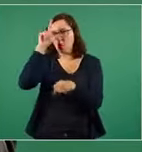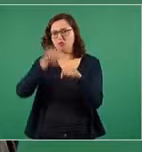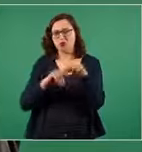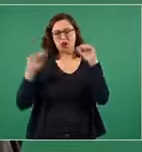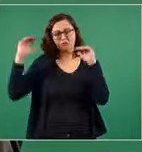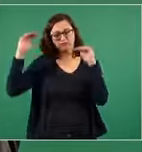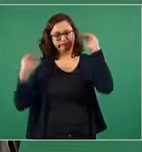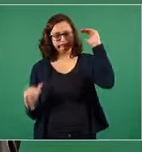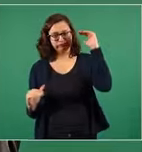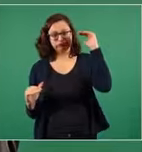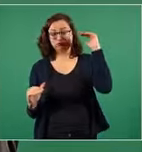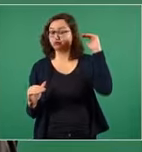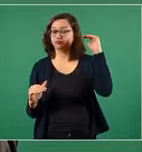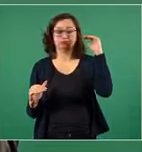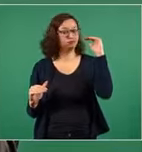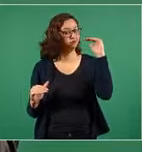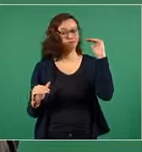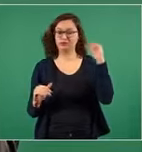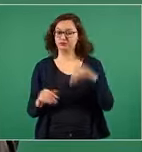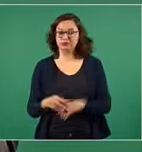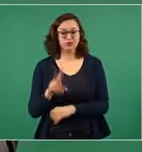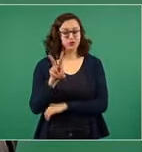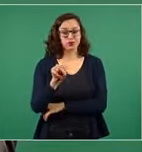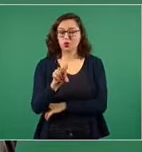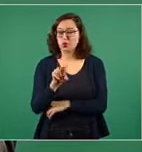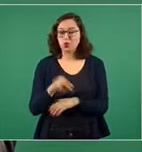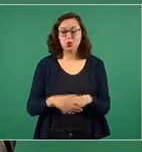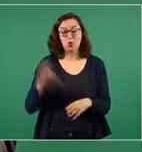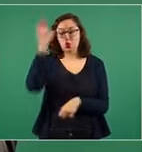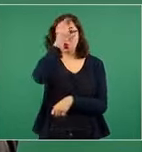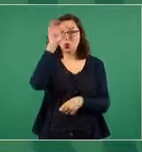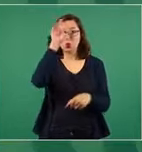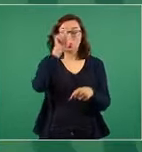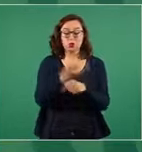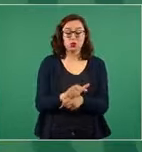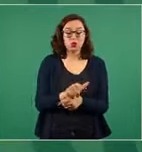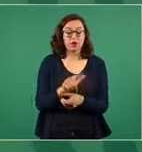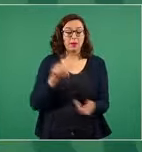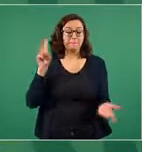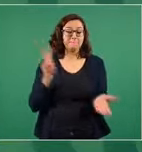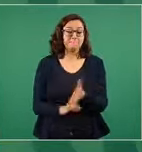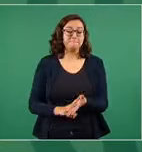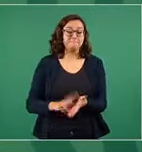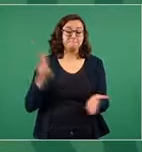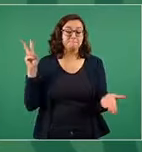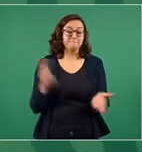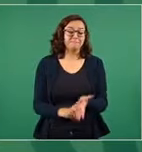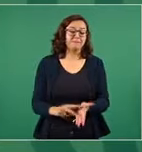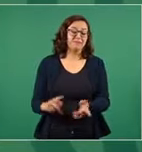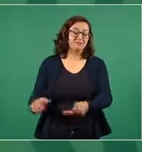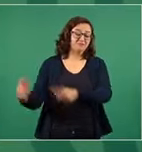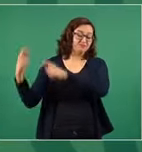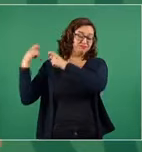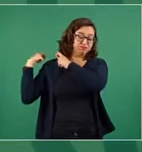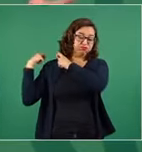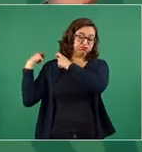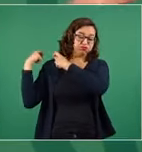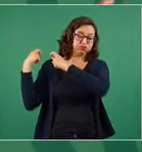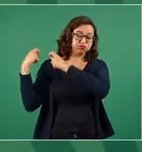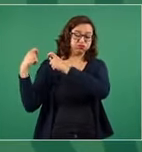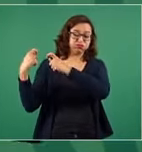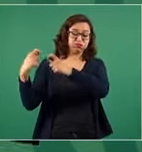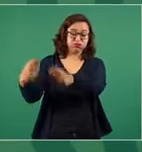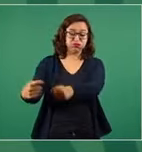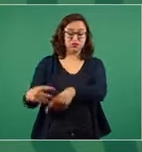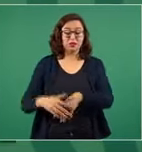no, no, la cultura es lo que viene de lejos y lo que heredamos y son todos estos valores. Hay gente que